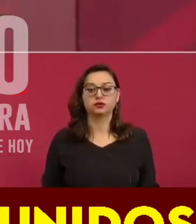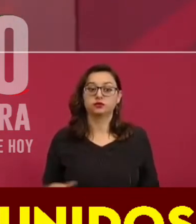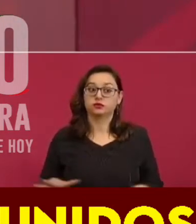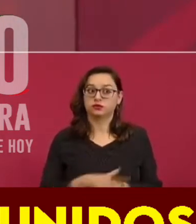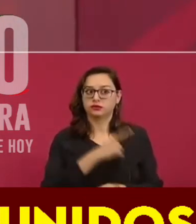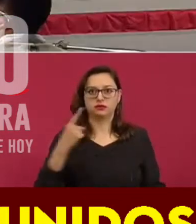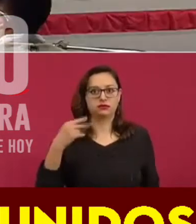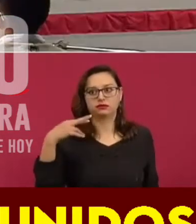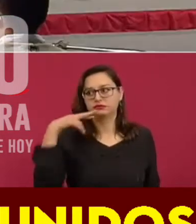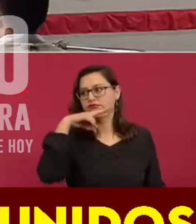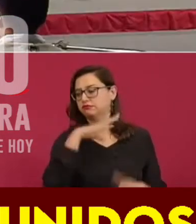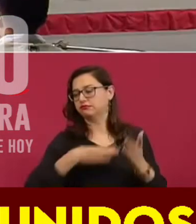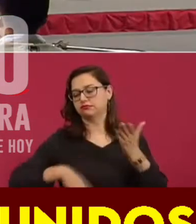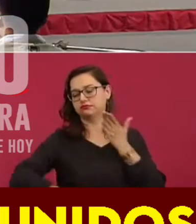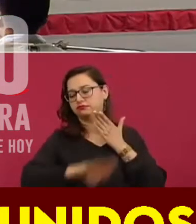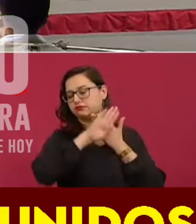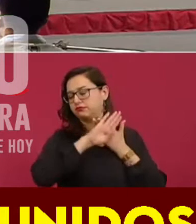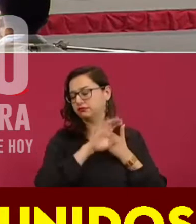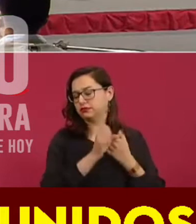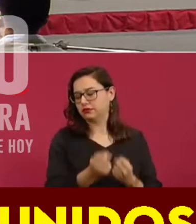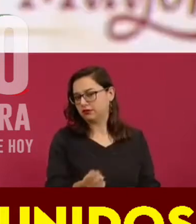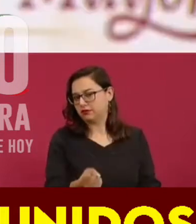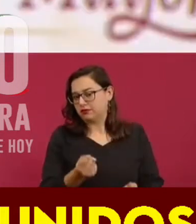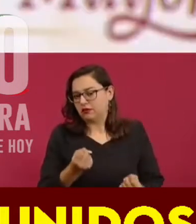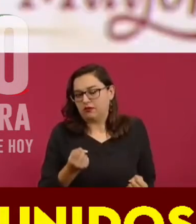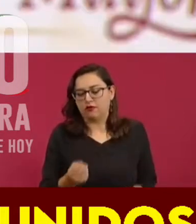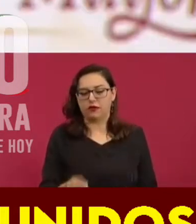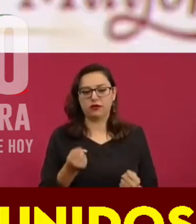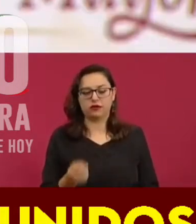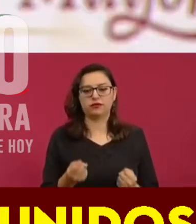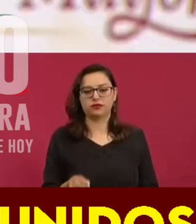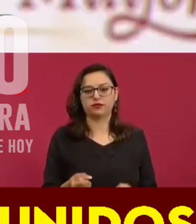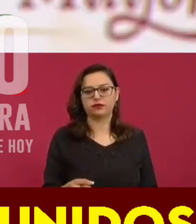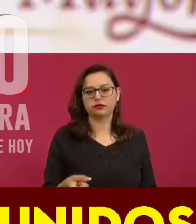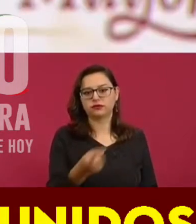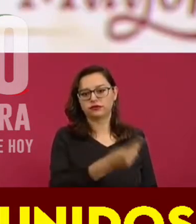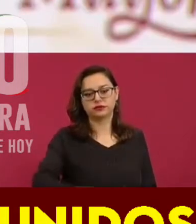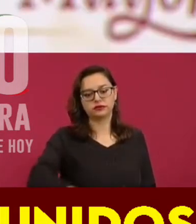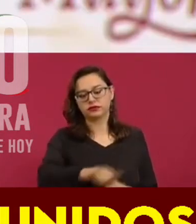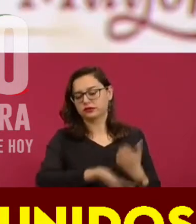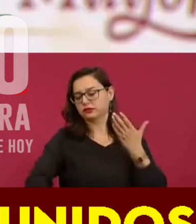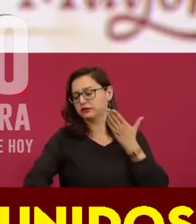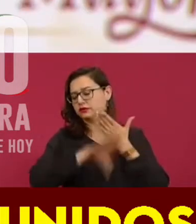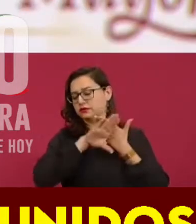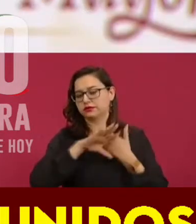también nuestros adversarios diciendo que